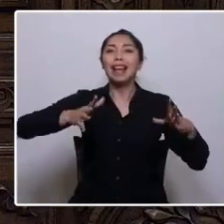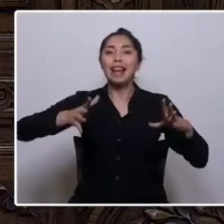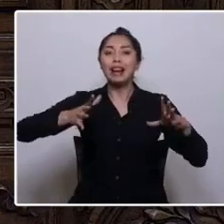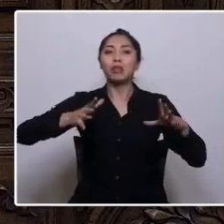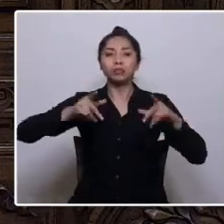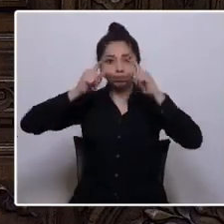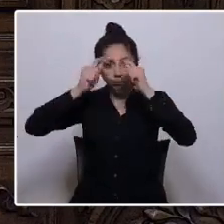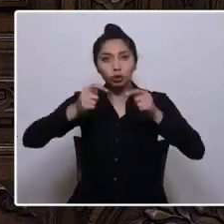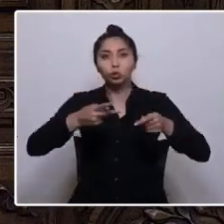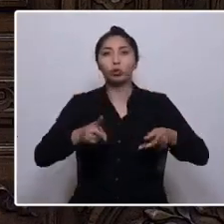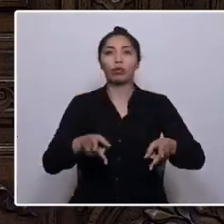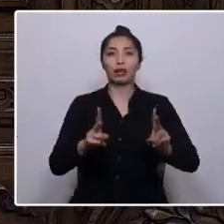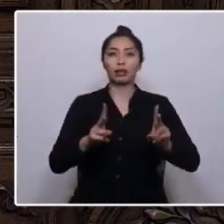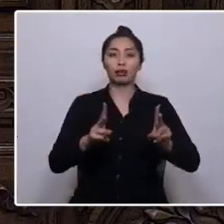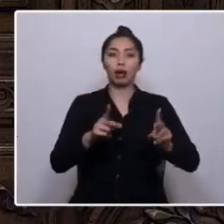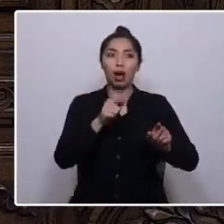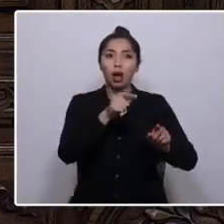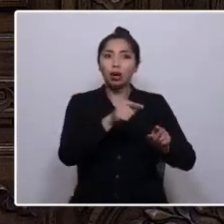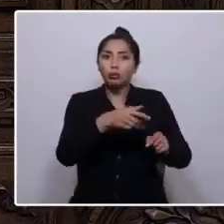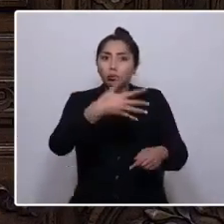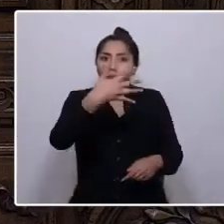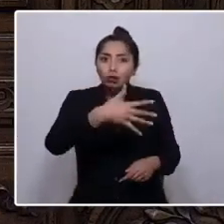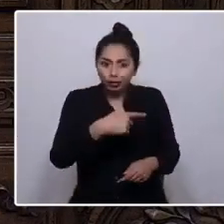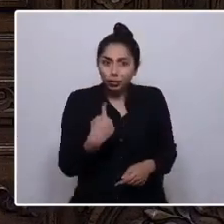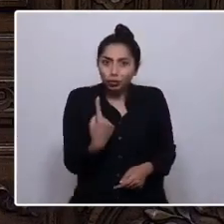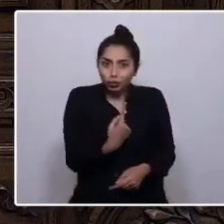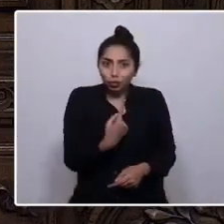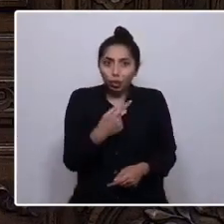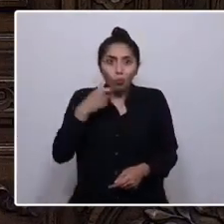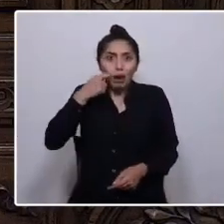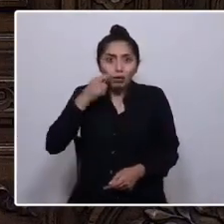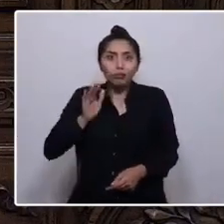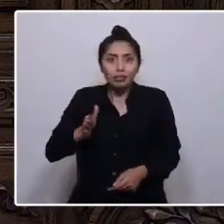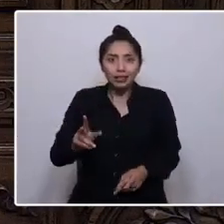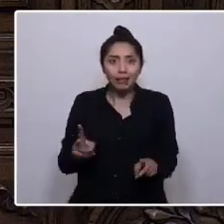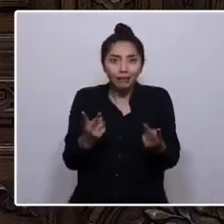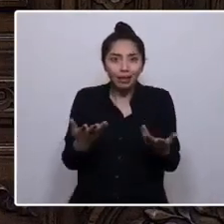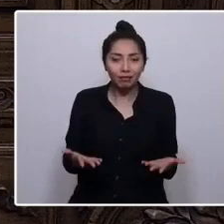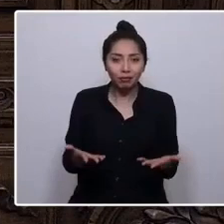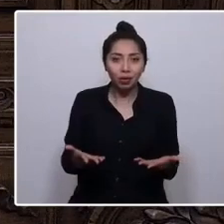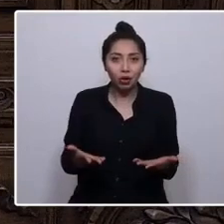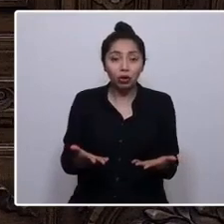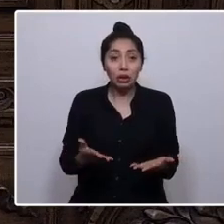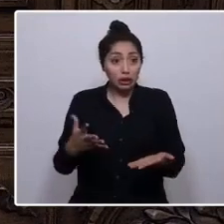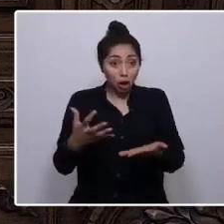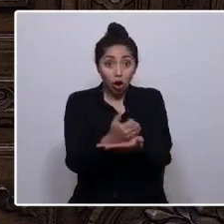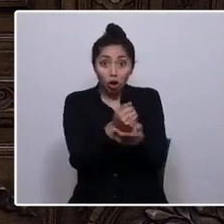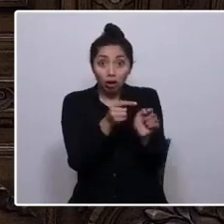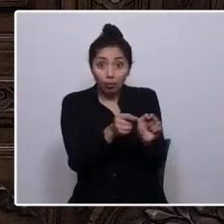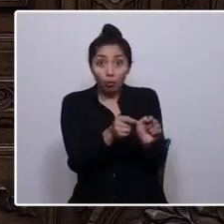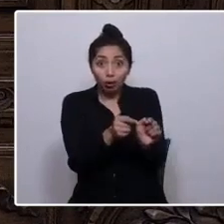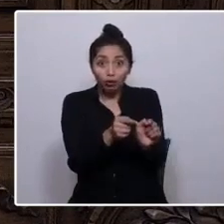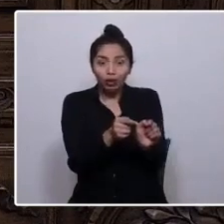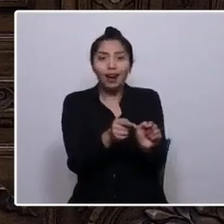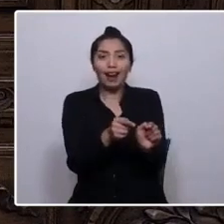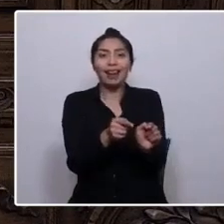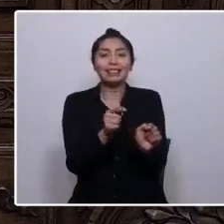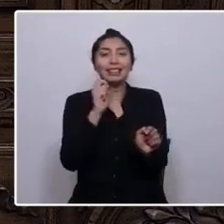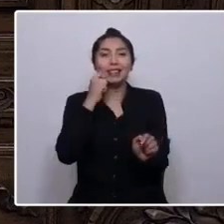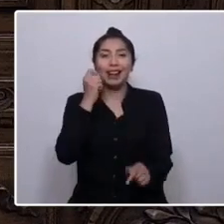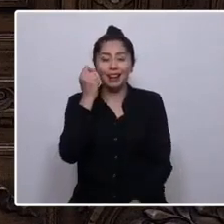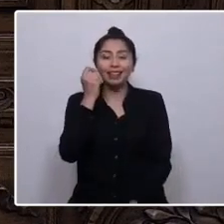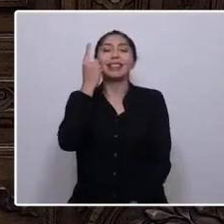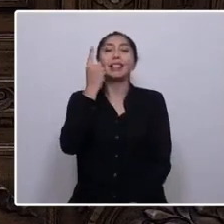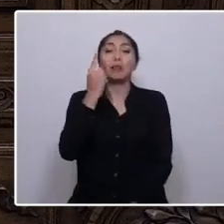depende nuestra supervivencia como especie, porque si lo conseguimos, habremos por fin entendido que somos